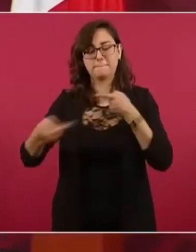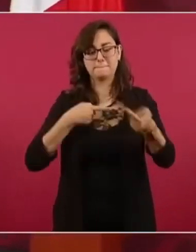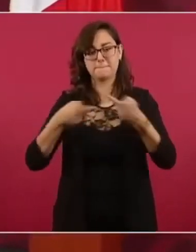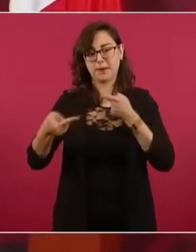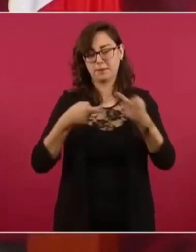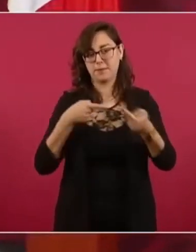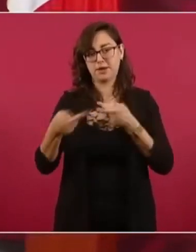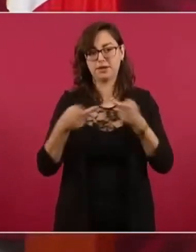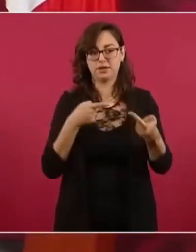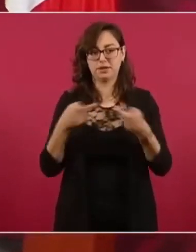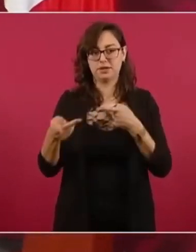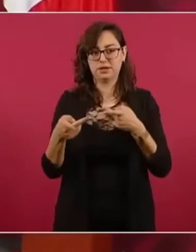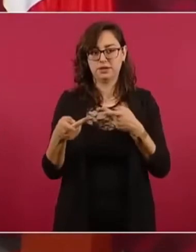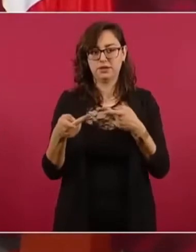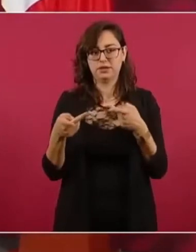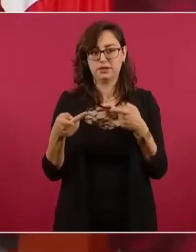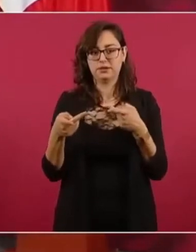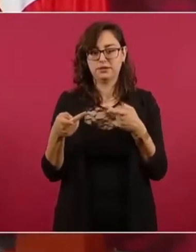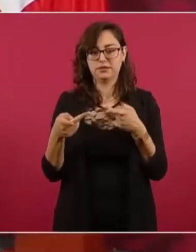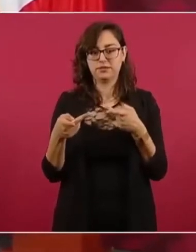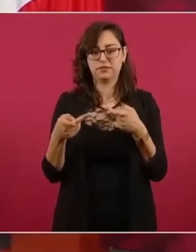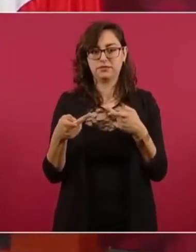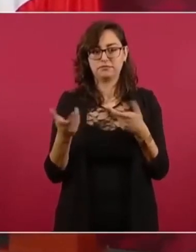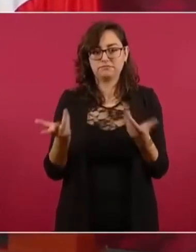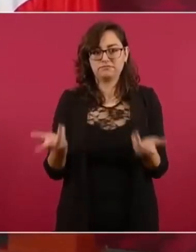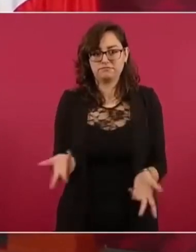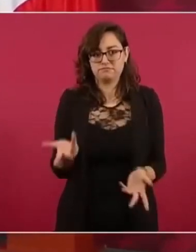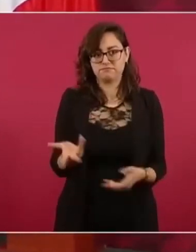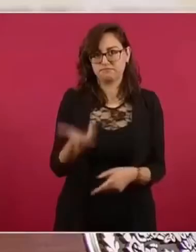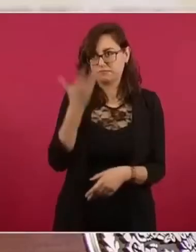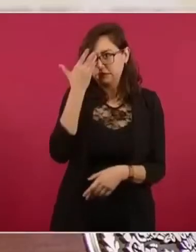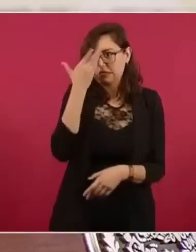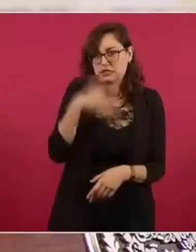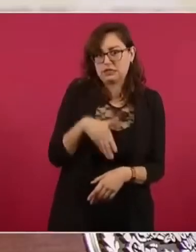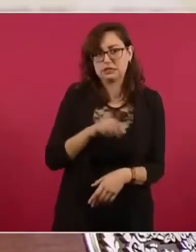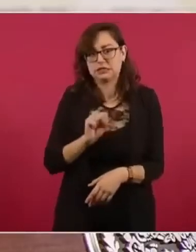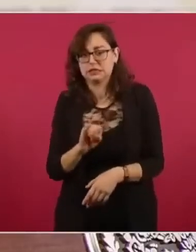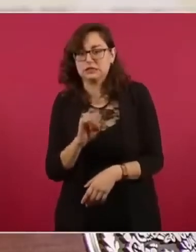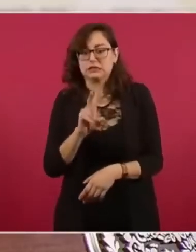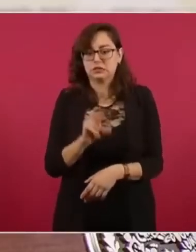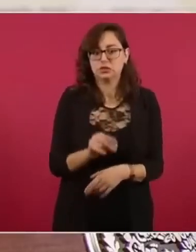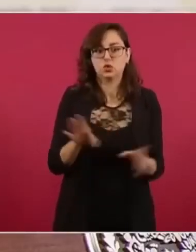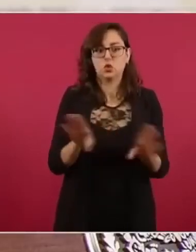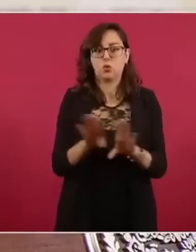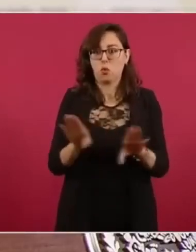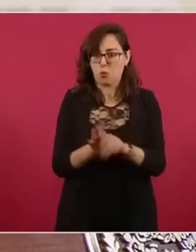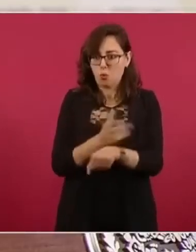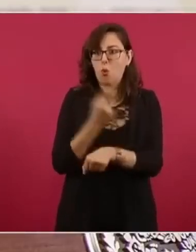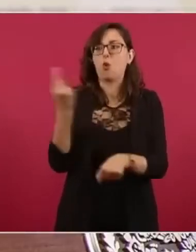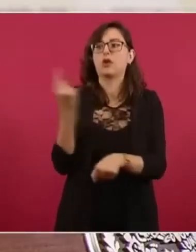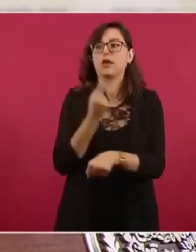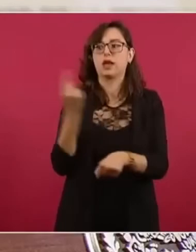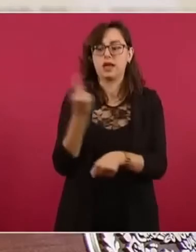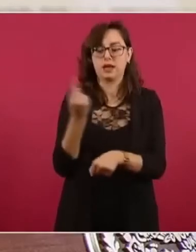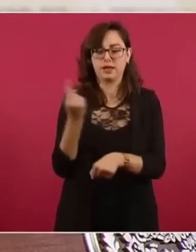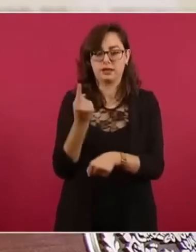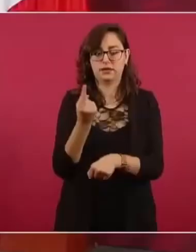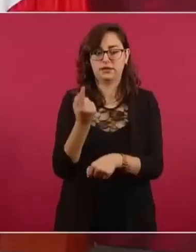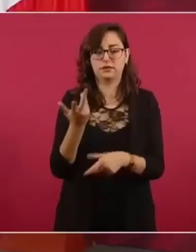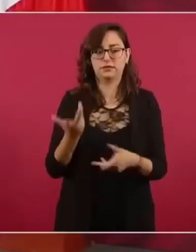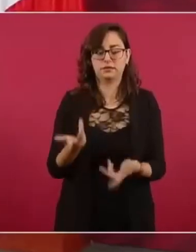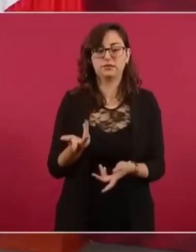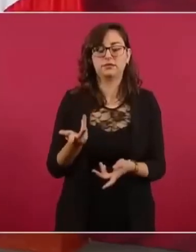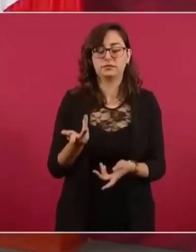saber que en el caso